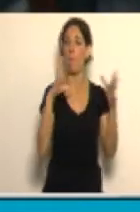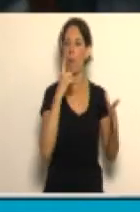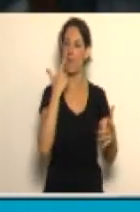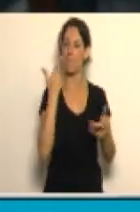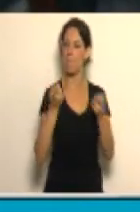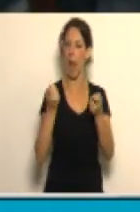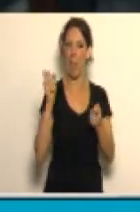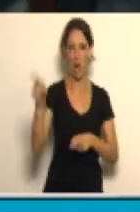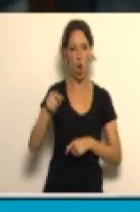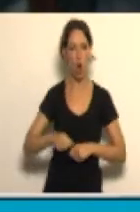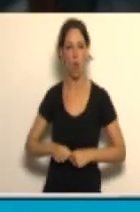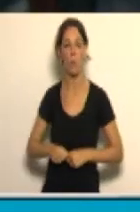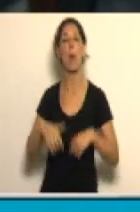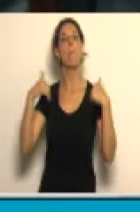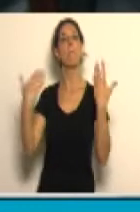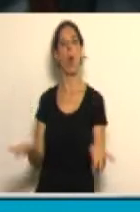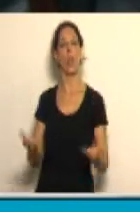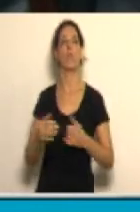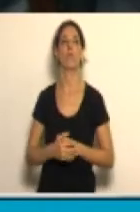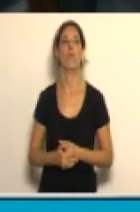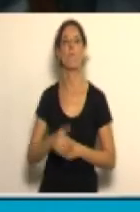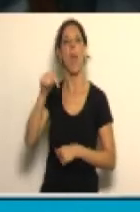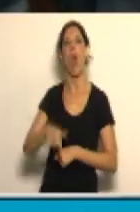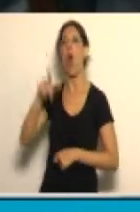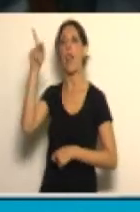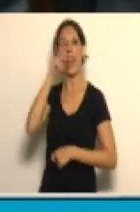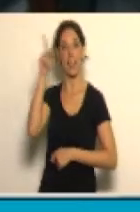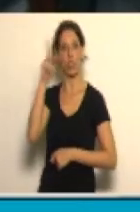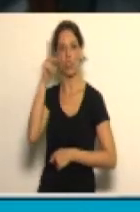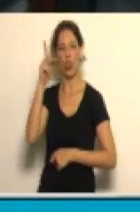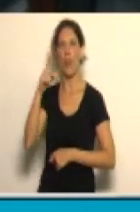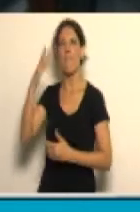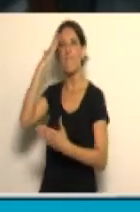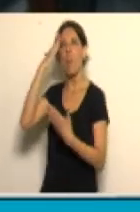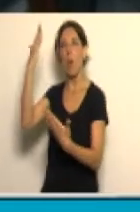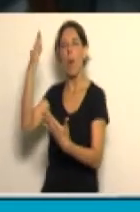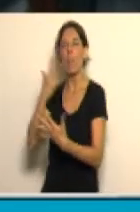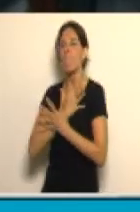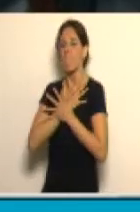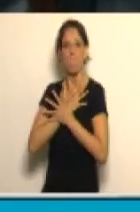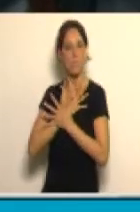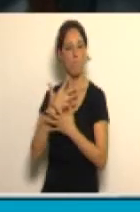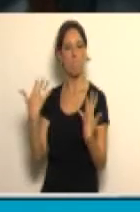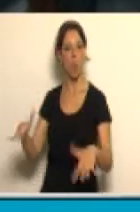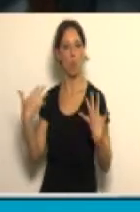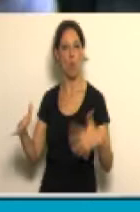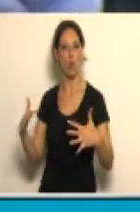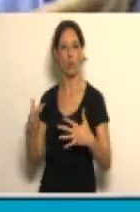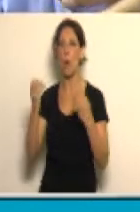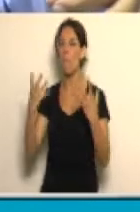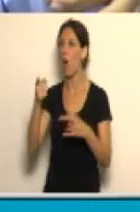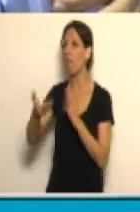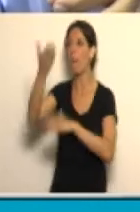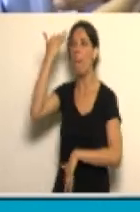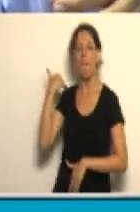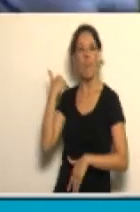argentina. Por eso a Néstor se lo recuerda y lo queremos tanto porque fue